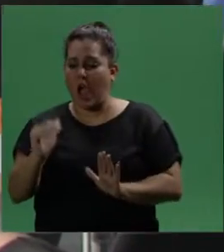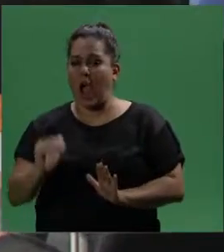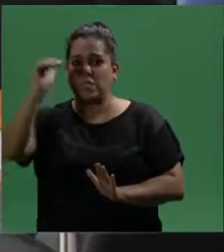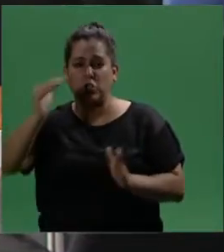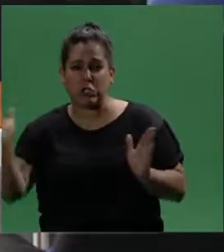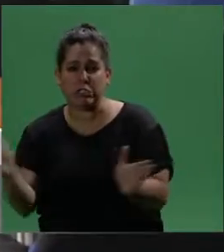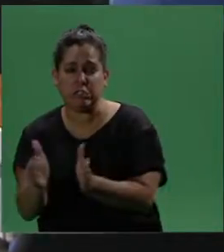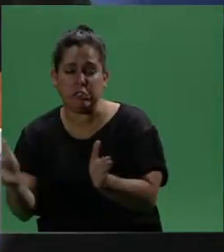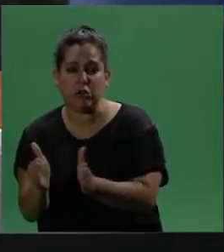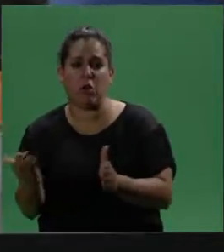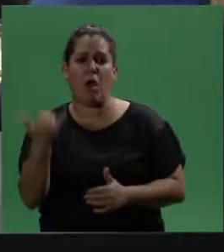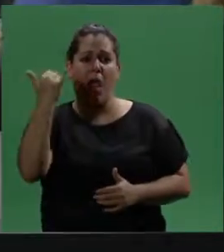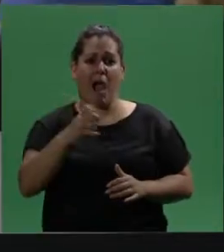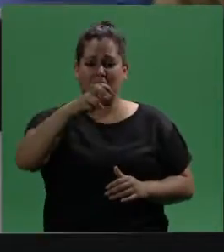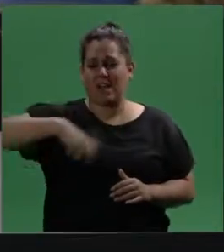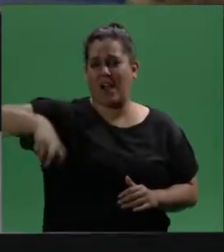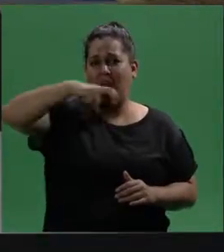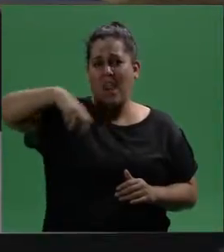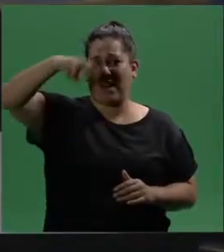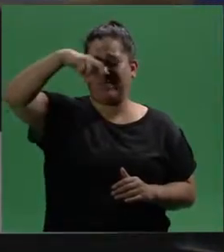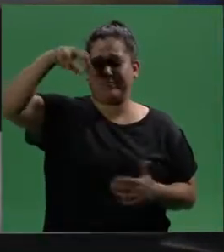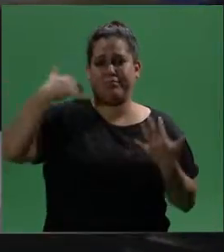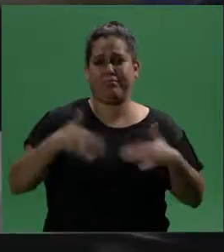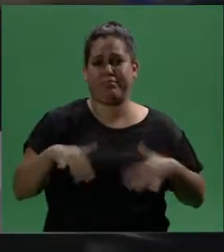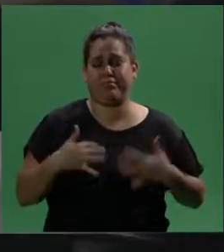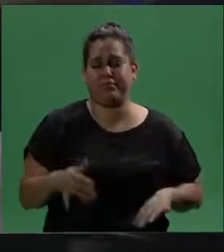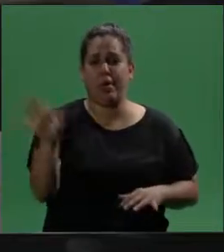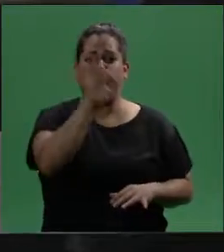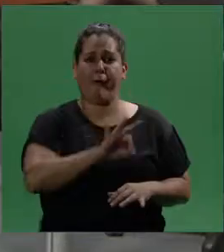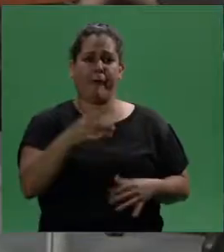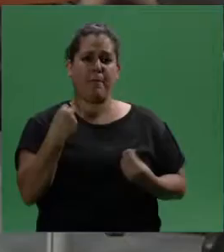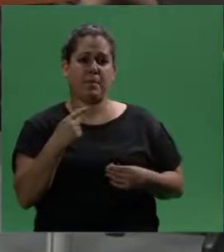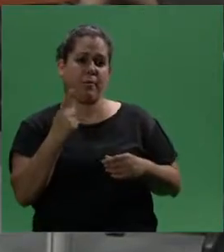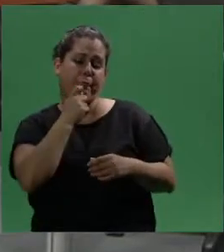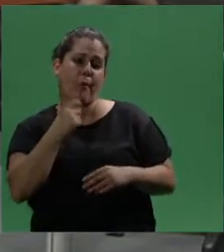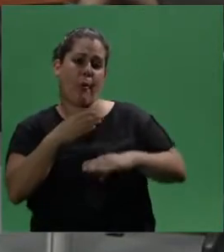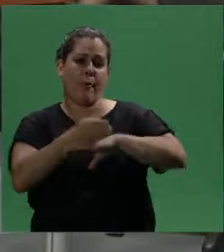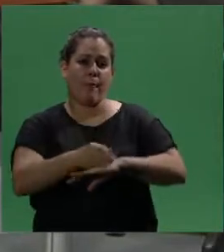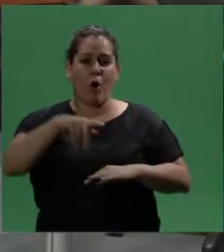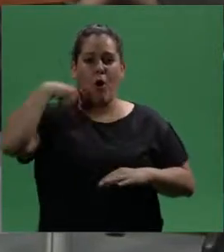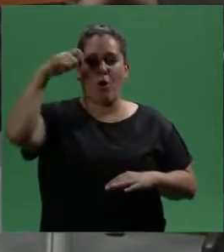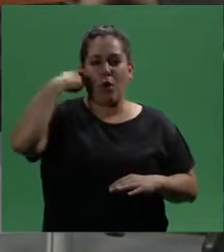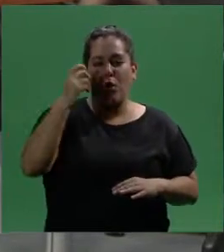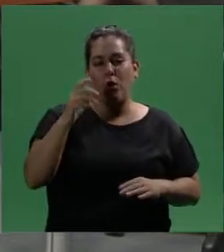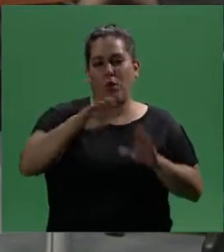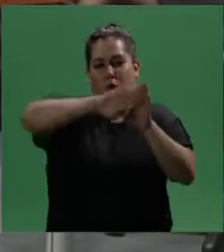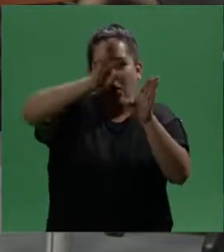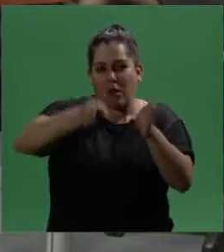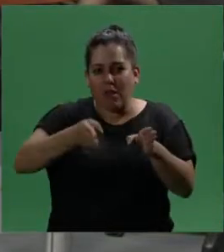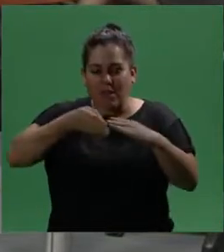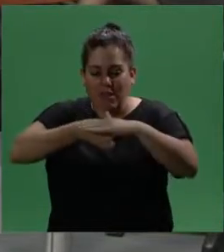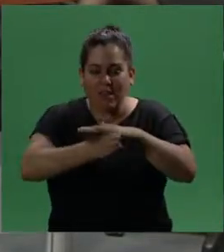chicos, que hay infinidad de escaleras, caracol. ¿Qué nos pasa a nosotros cuando vamos a un locutorio